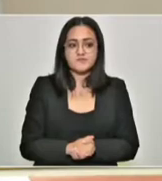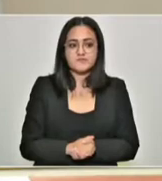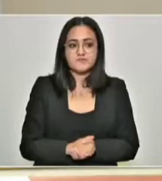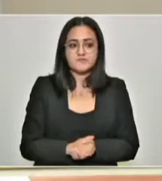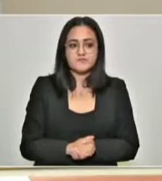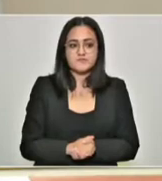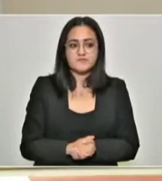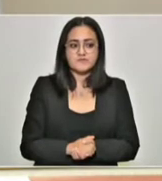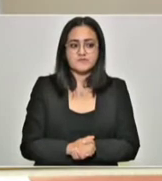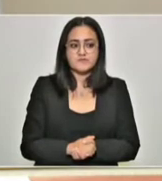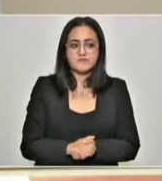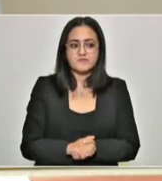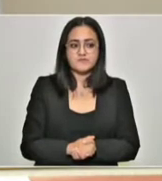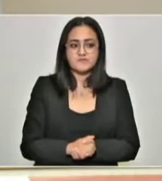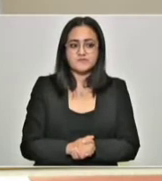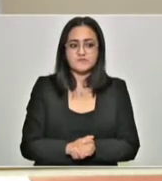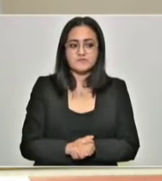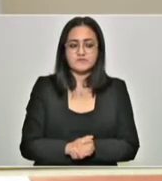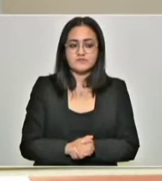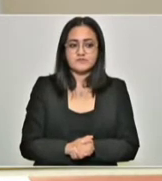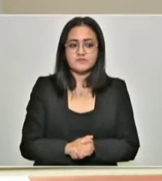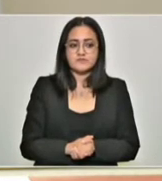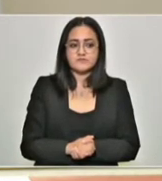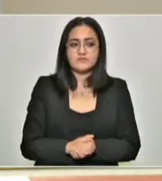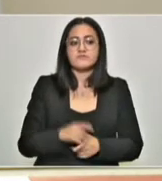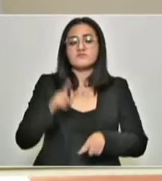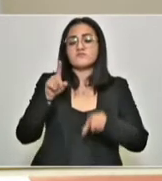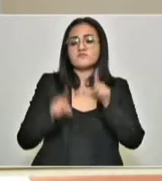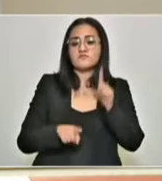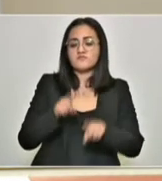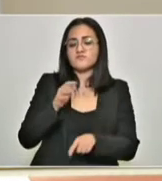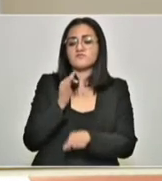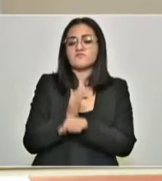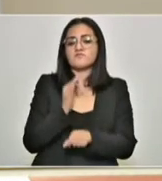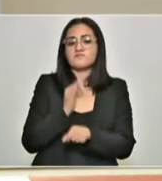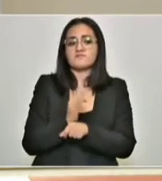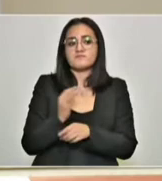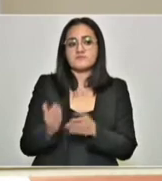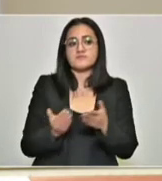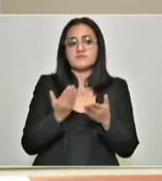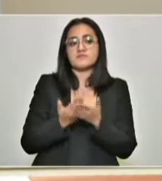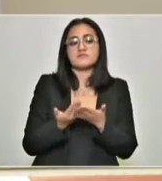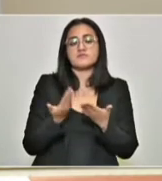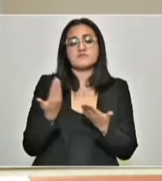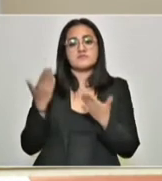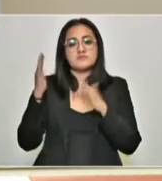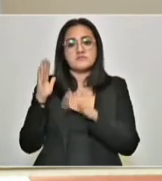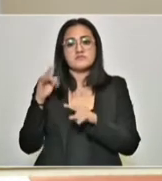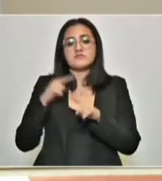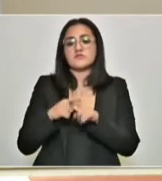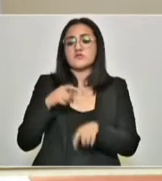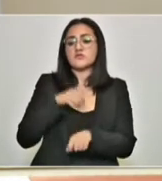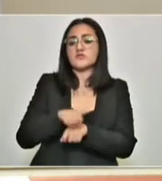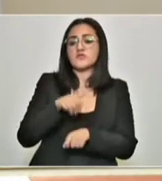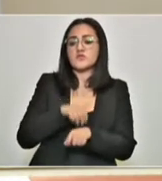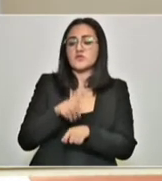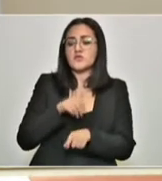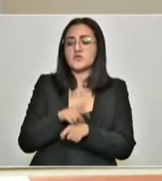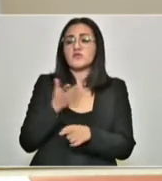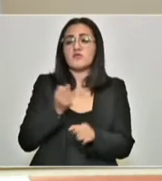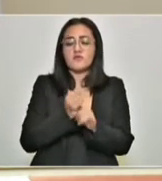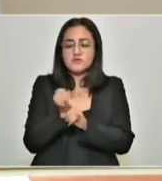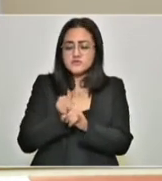Los índices delictivos están medidos desde el número de averiguaciones o